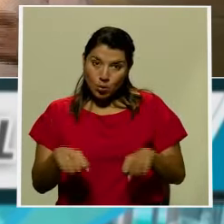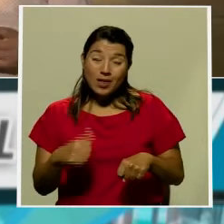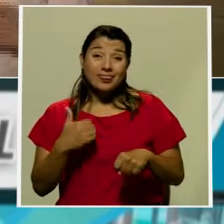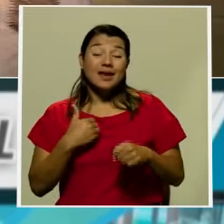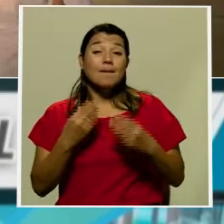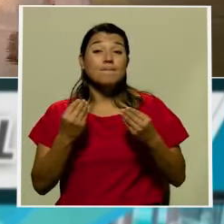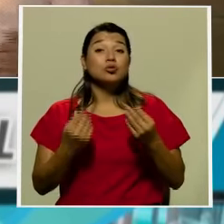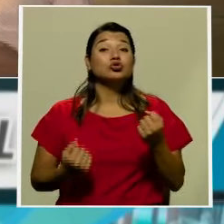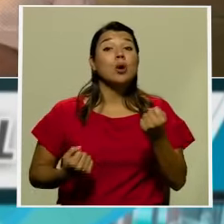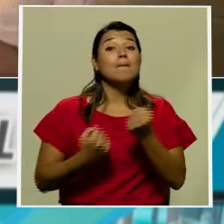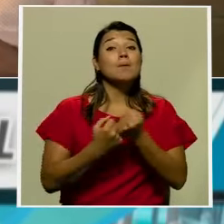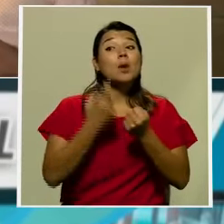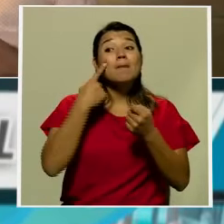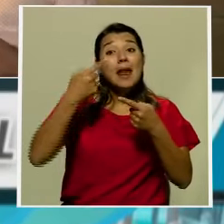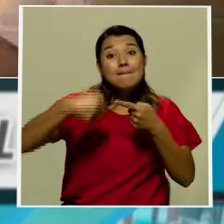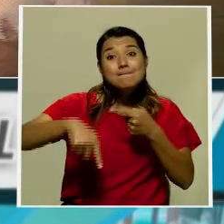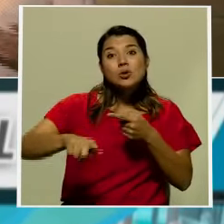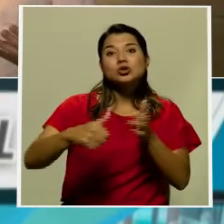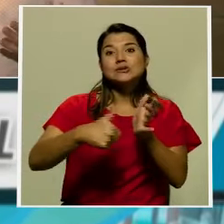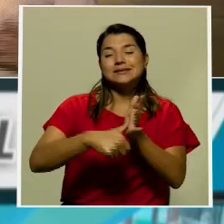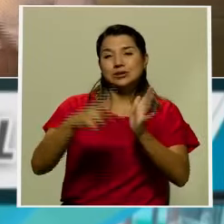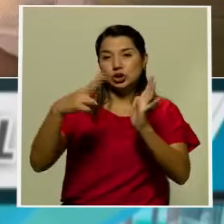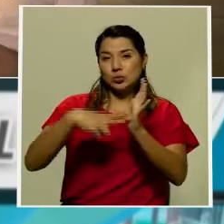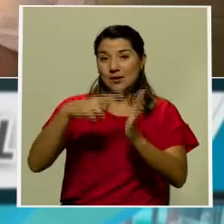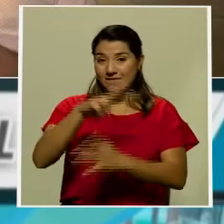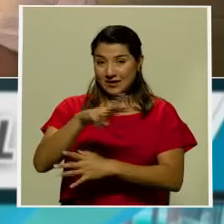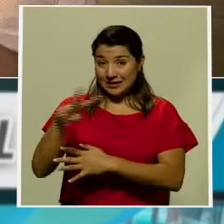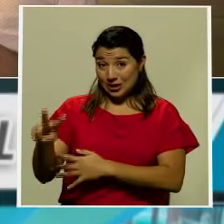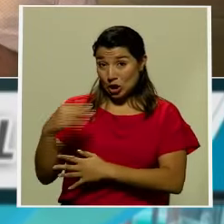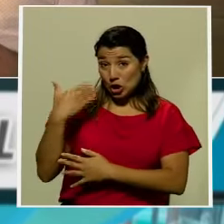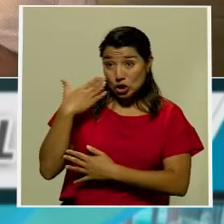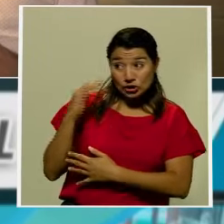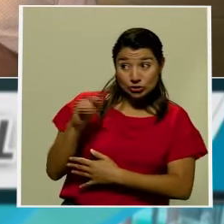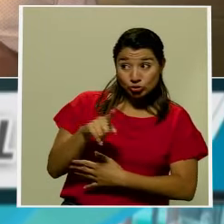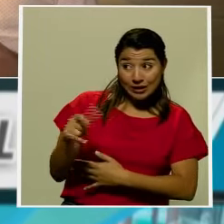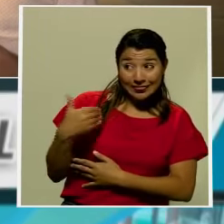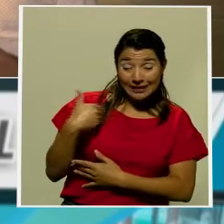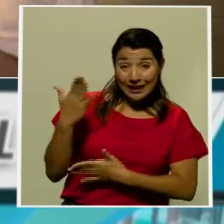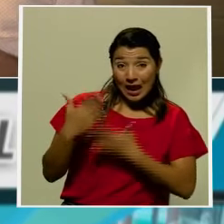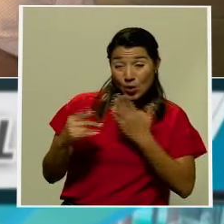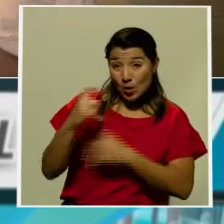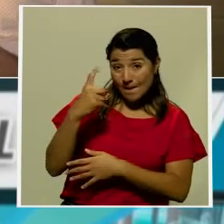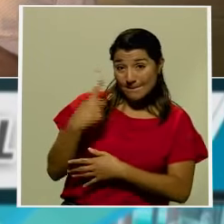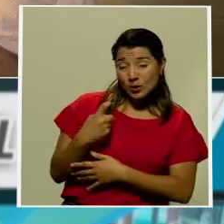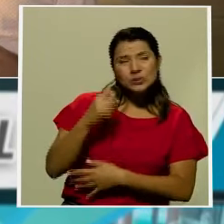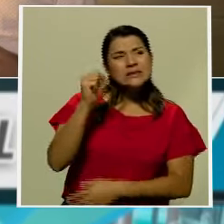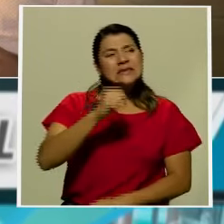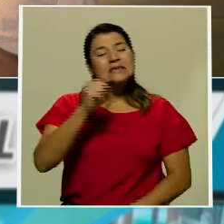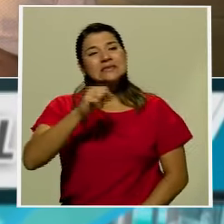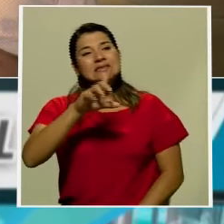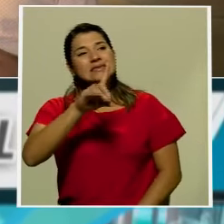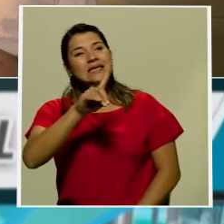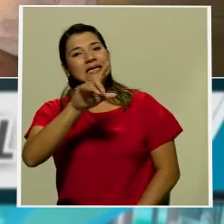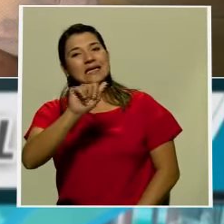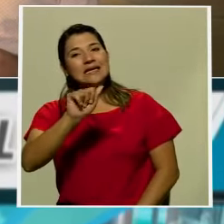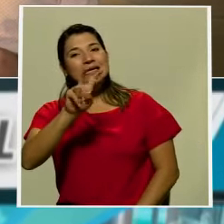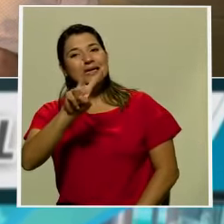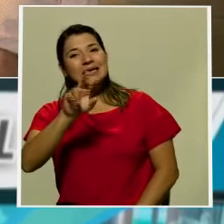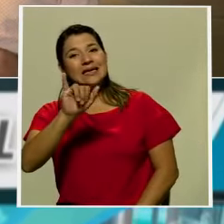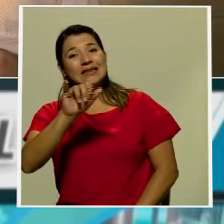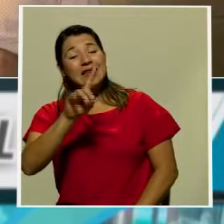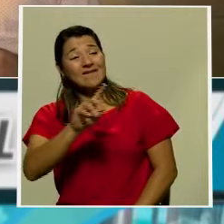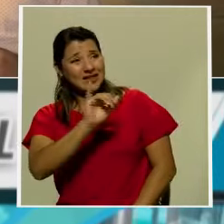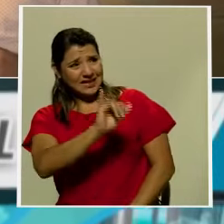para las elecciones del 2022 don Ernesto no sé si tiene alguna consulta Sí David, esta campaña se